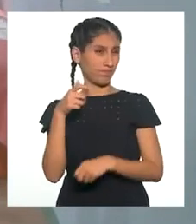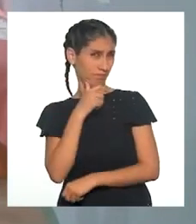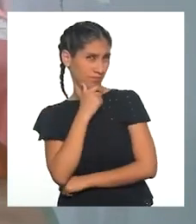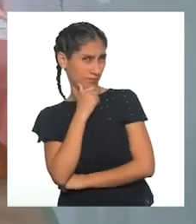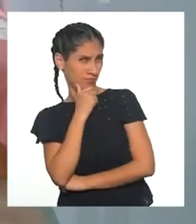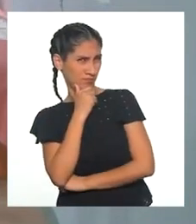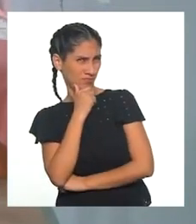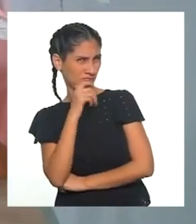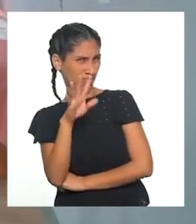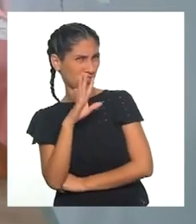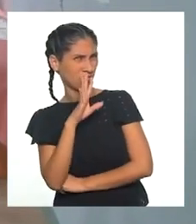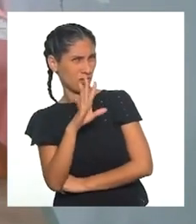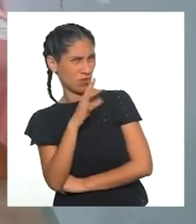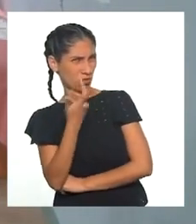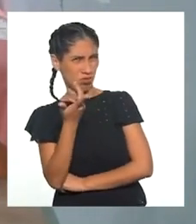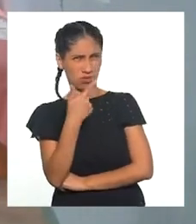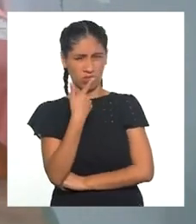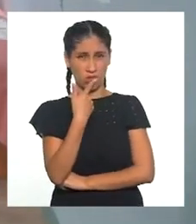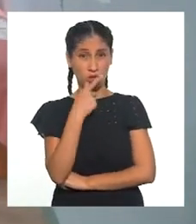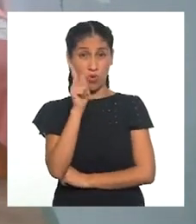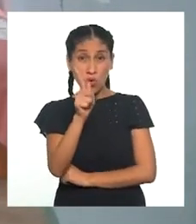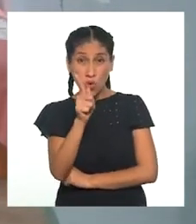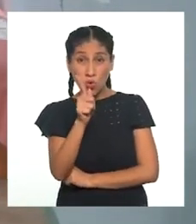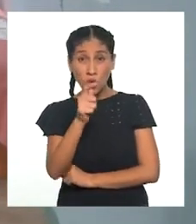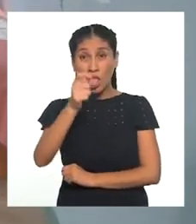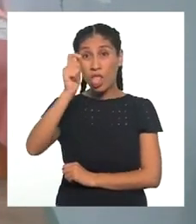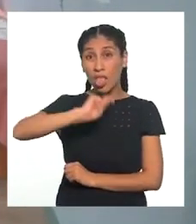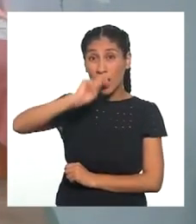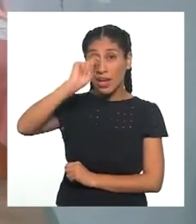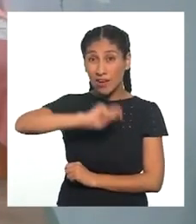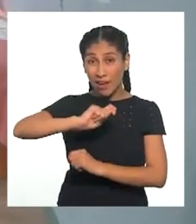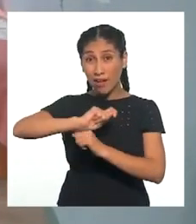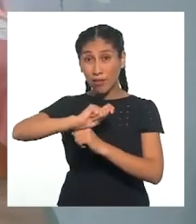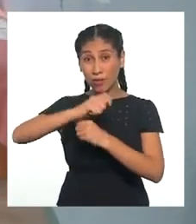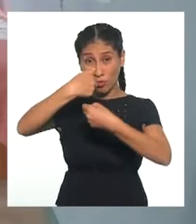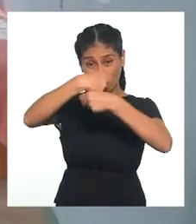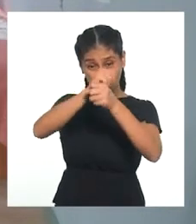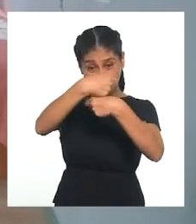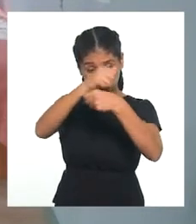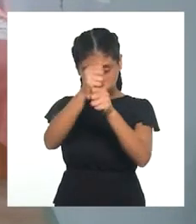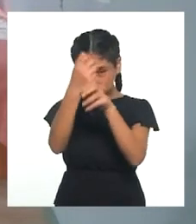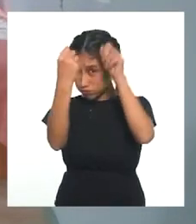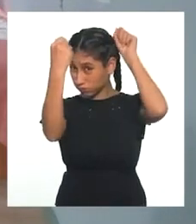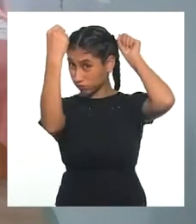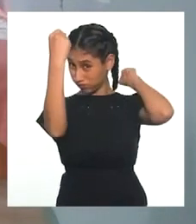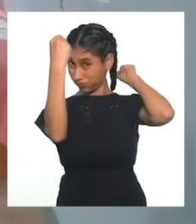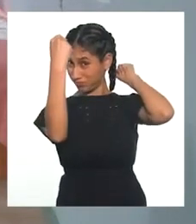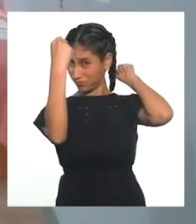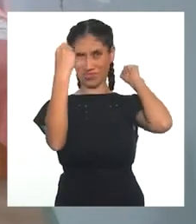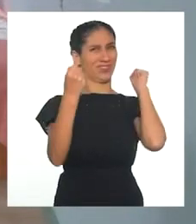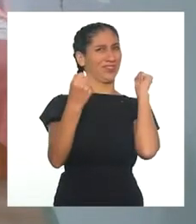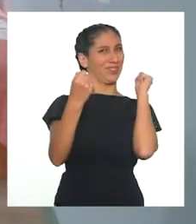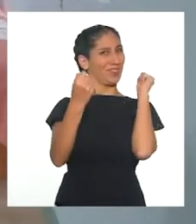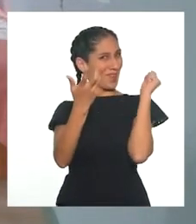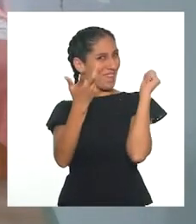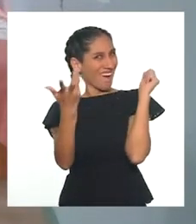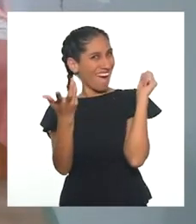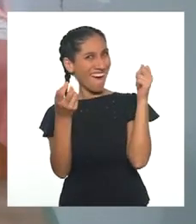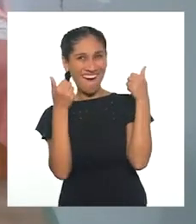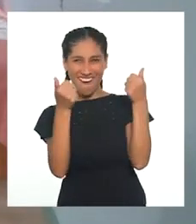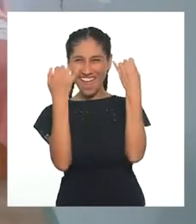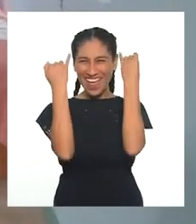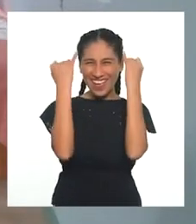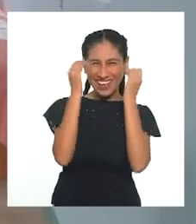¿Estás hablando de un helado en forma de abanico? Correcto. ¡Me encanta esa idea!